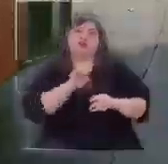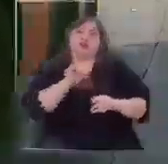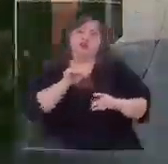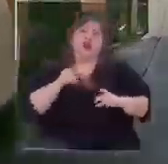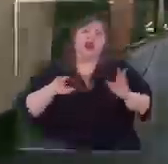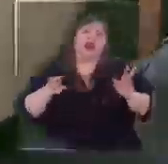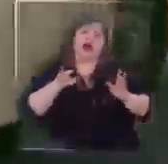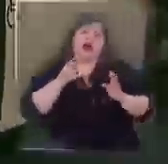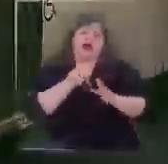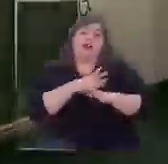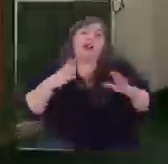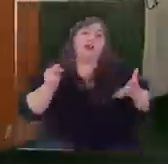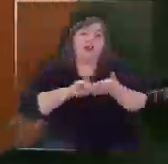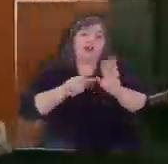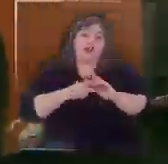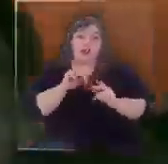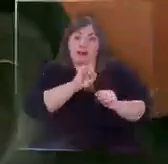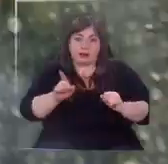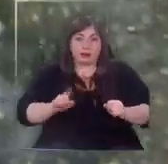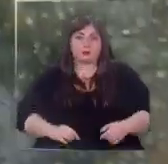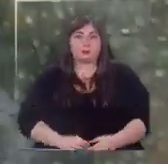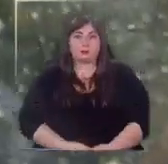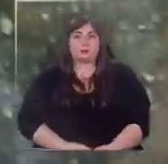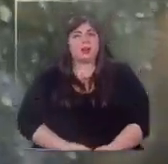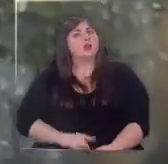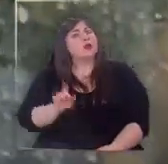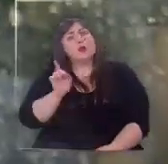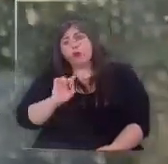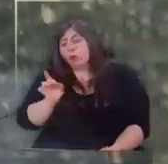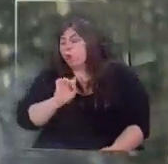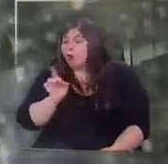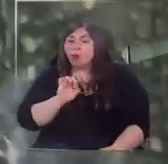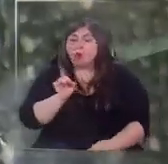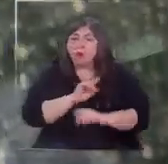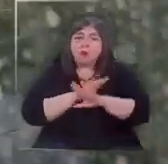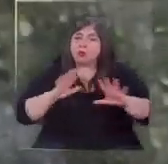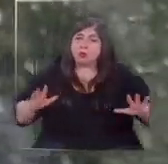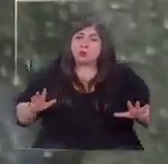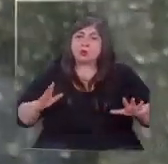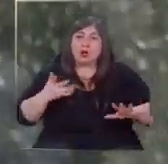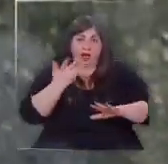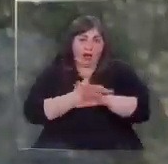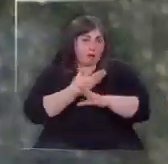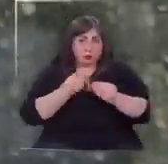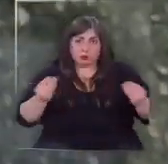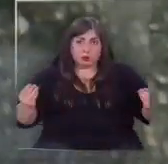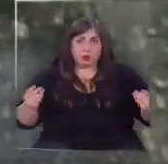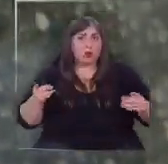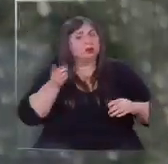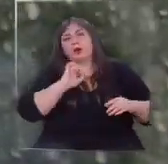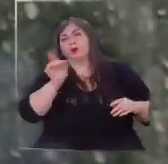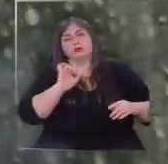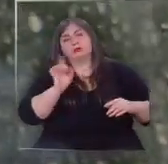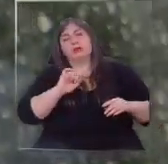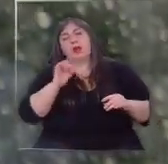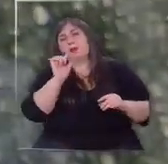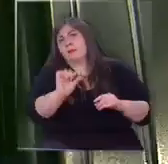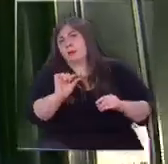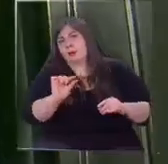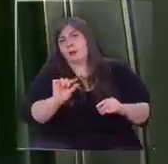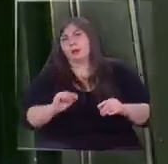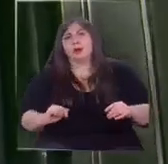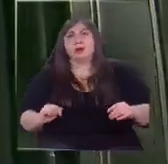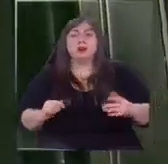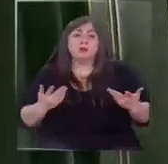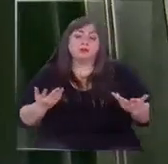ha sido un gran problema. No, no tanto, ¿no? ¿Ya ha habido mucho tráfico? No, no, no, poco se ve, poco.